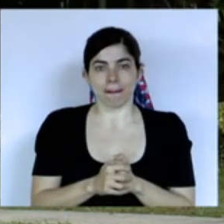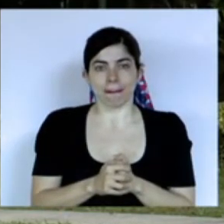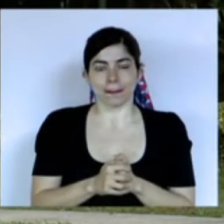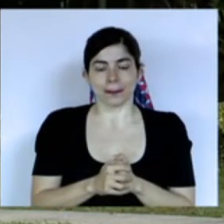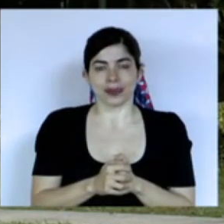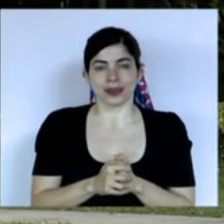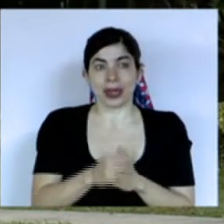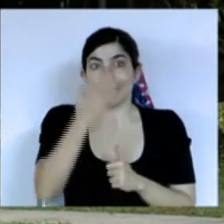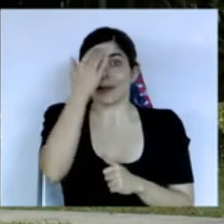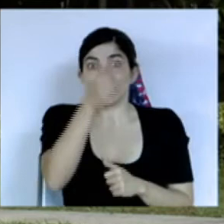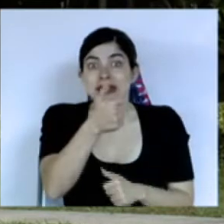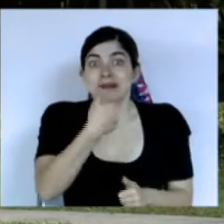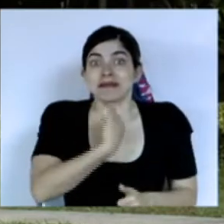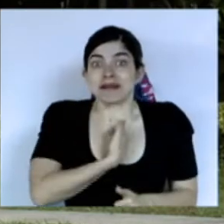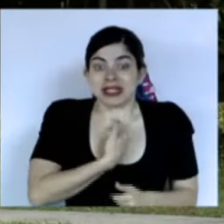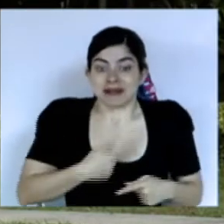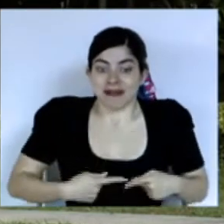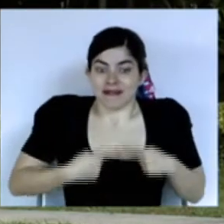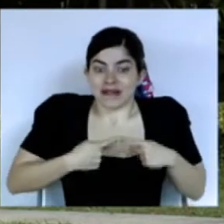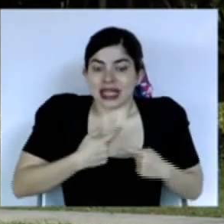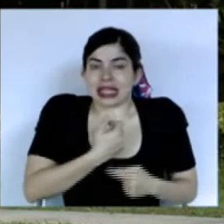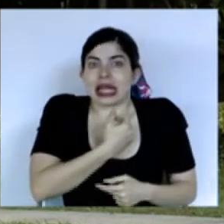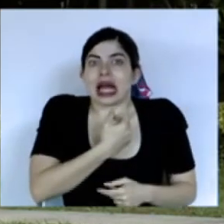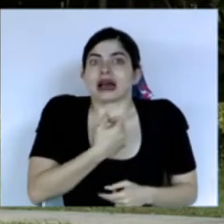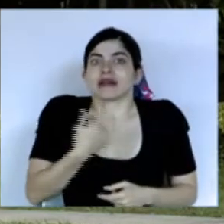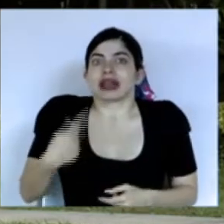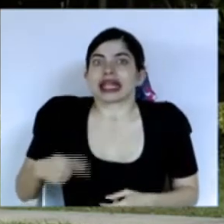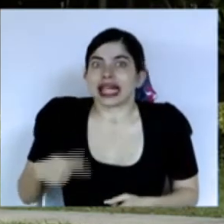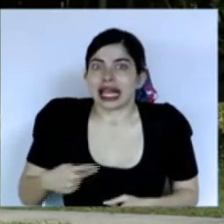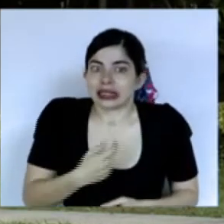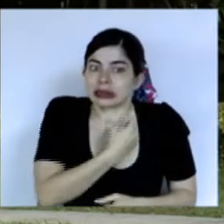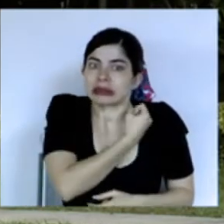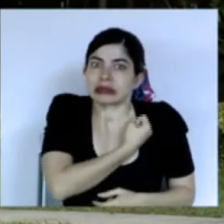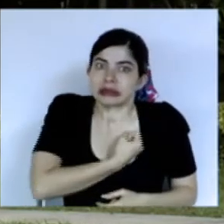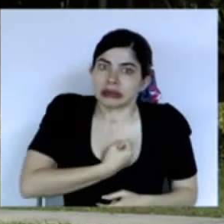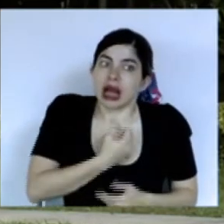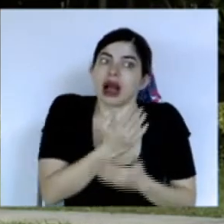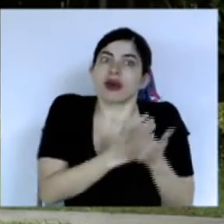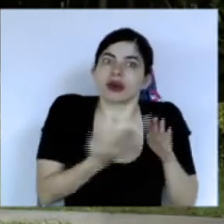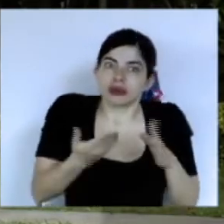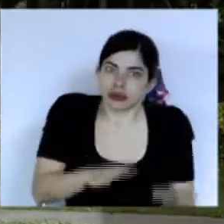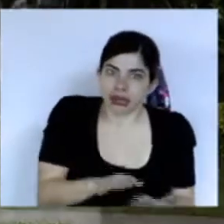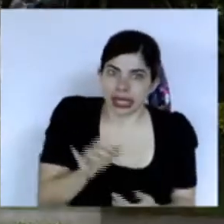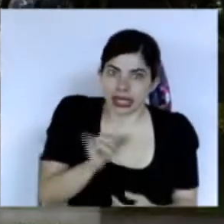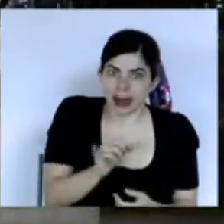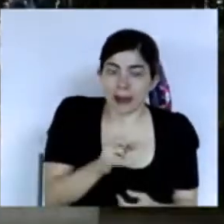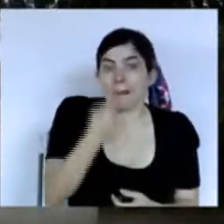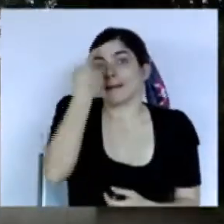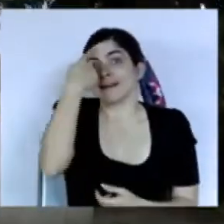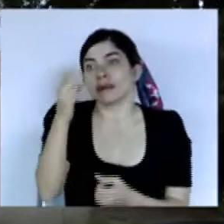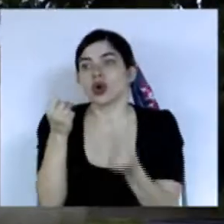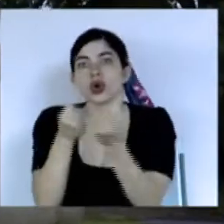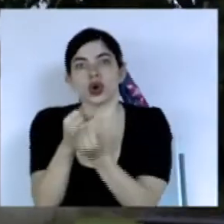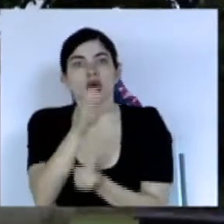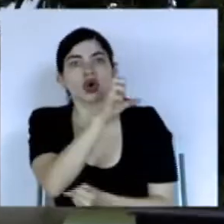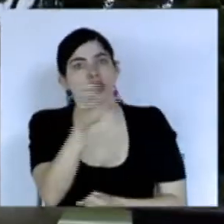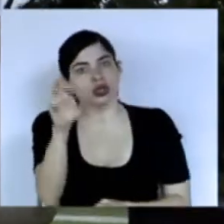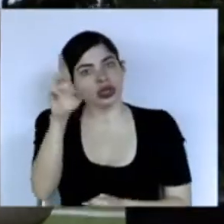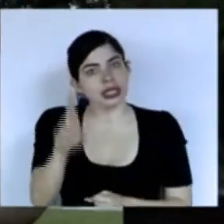poniendo en riesgo sus propias vidas incluso dándolas por y para Costa Rica